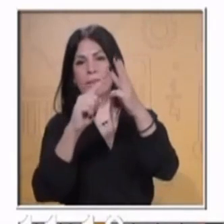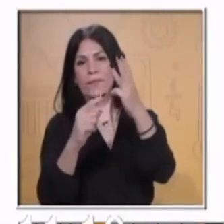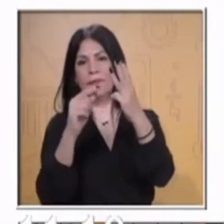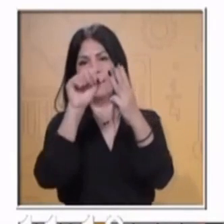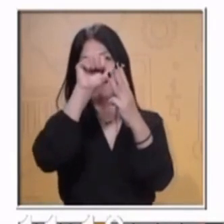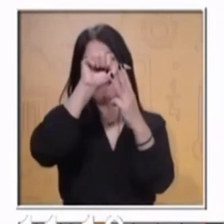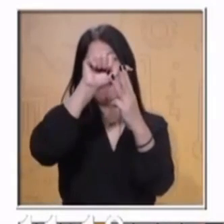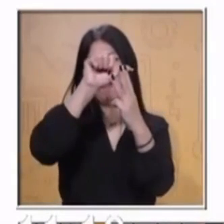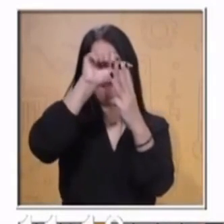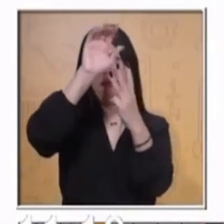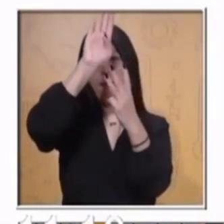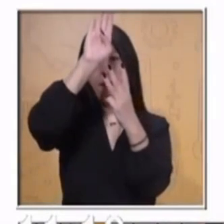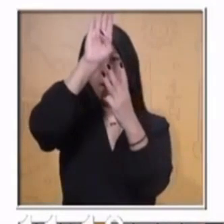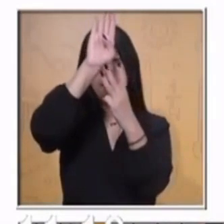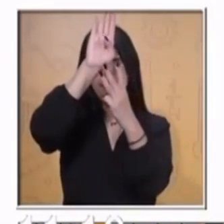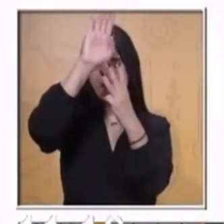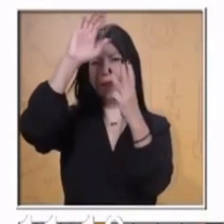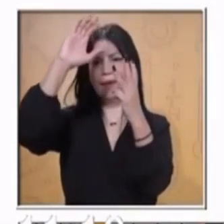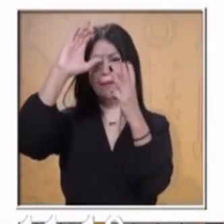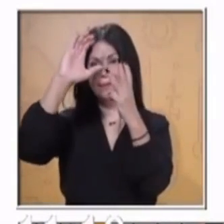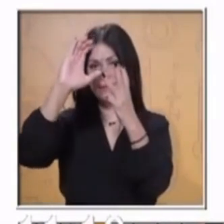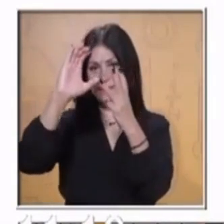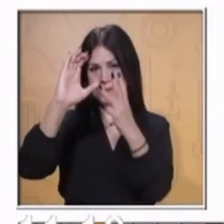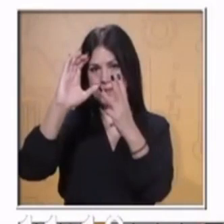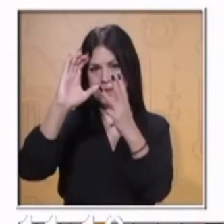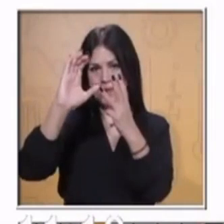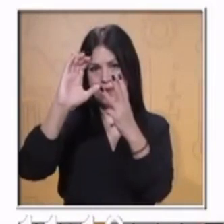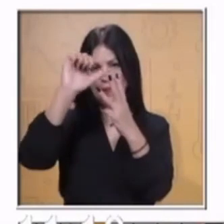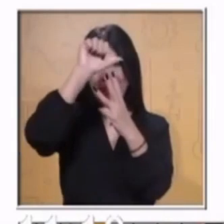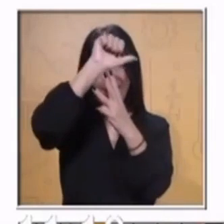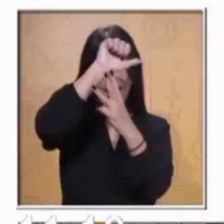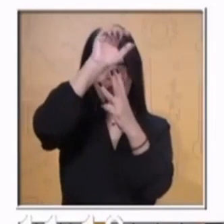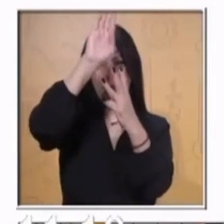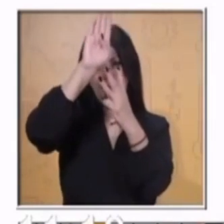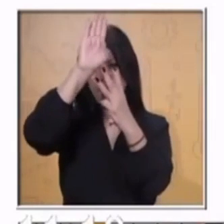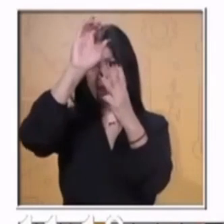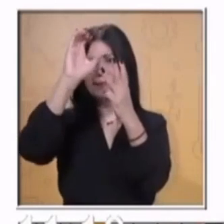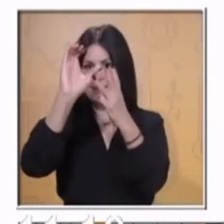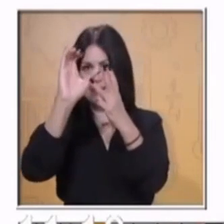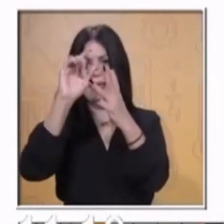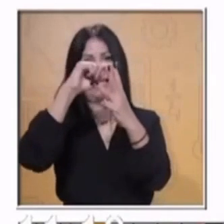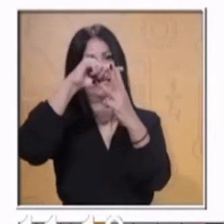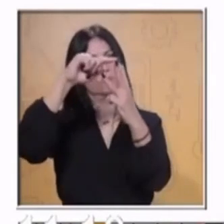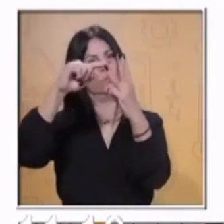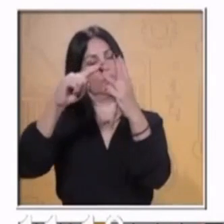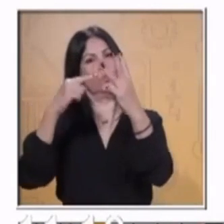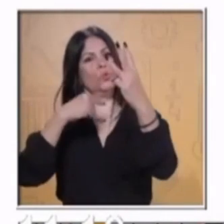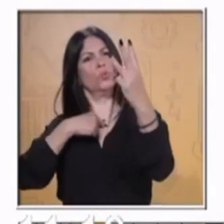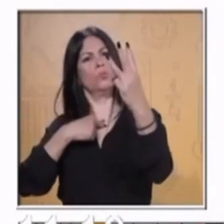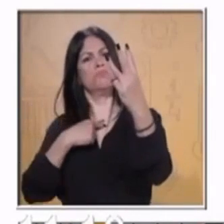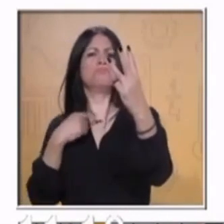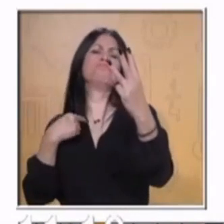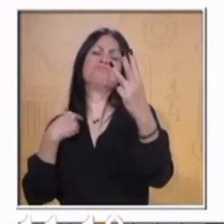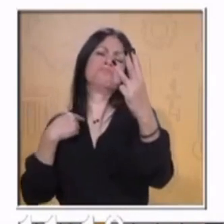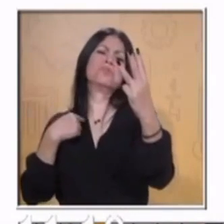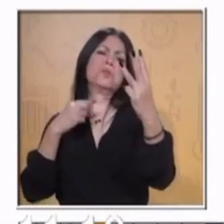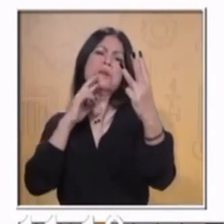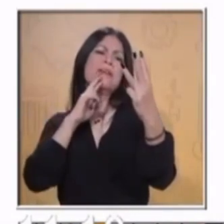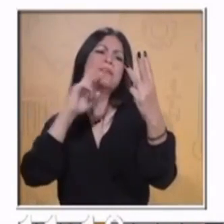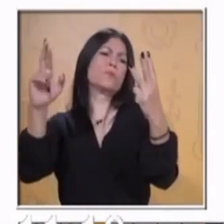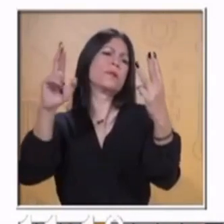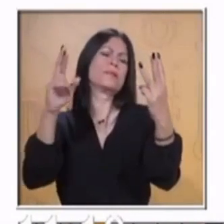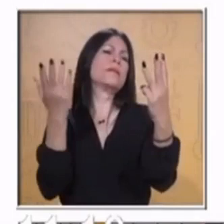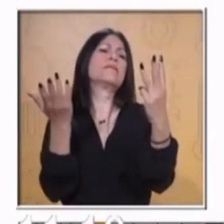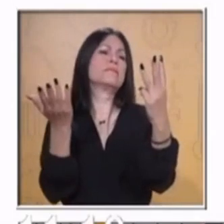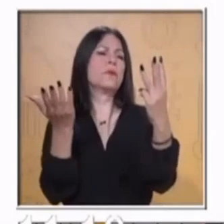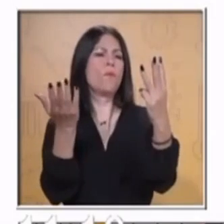de 16 a 26 años o más de 27. Tú puedes agregar otras respuestas,